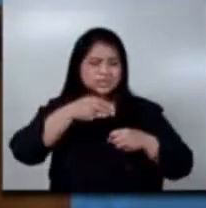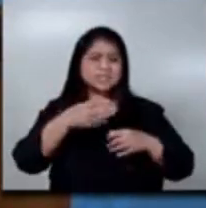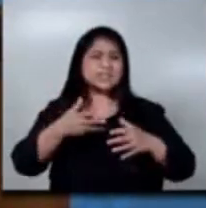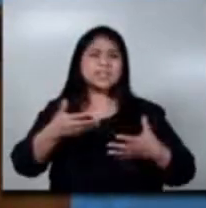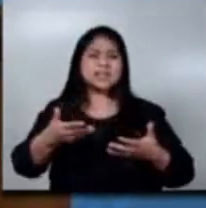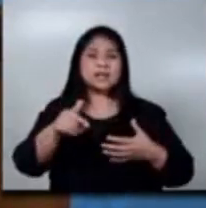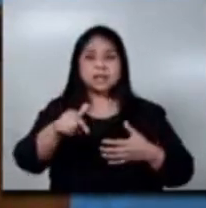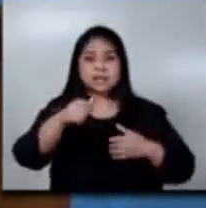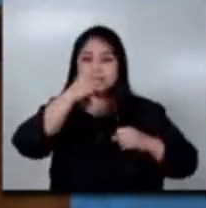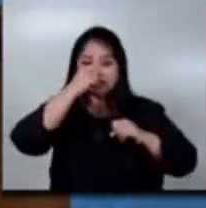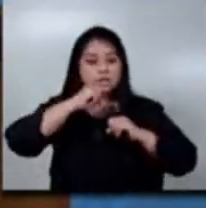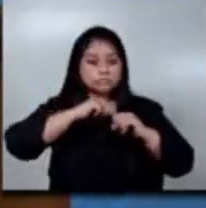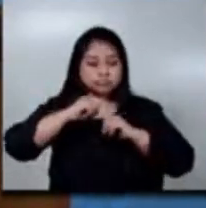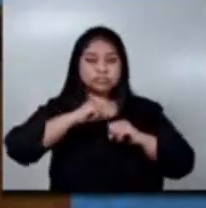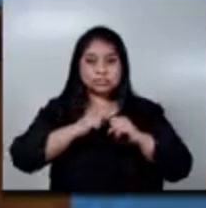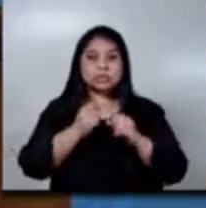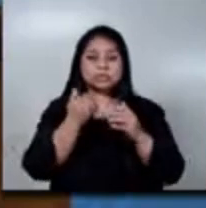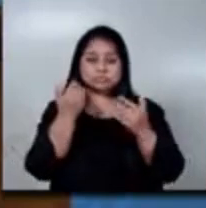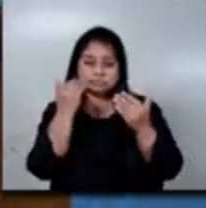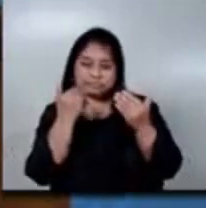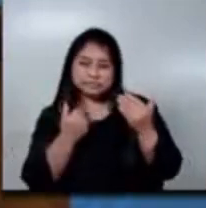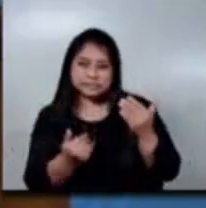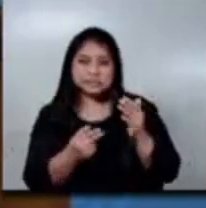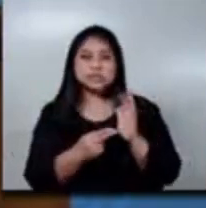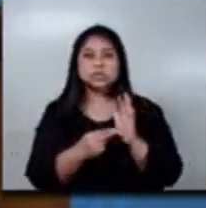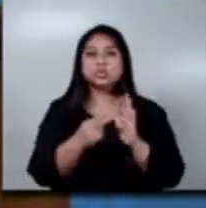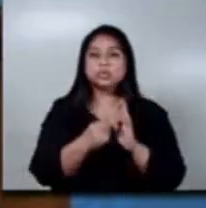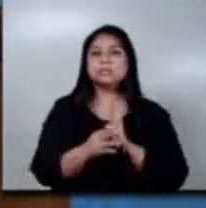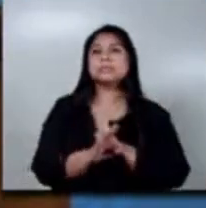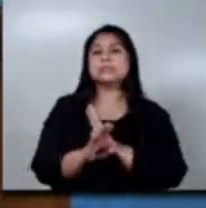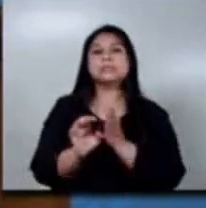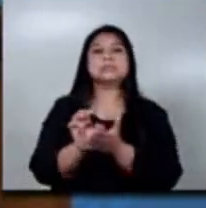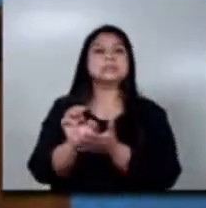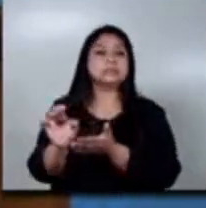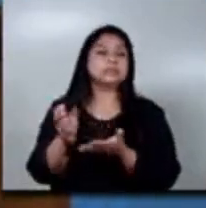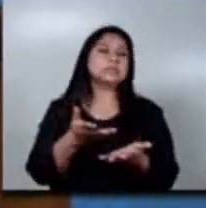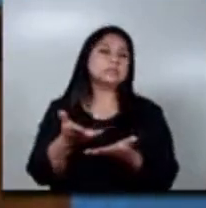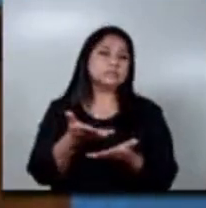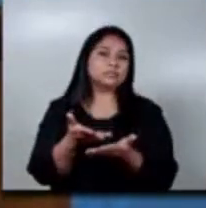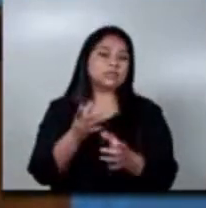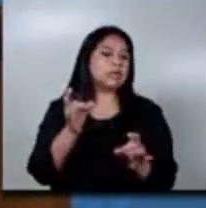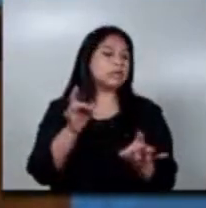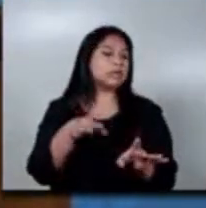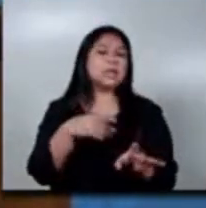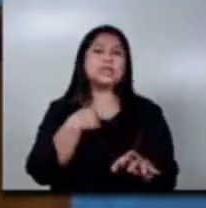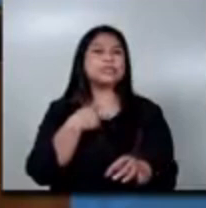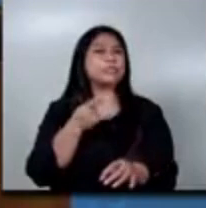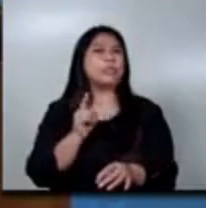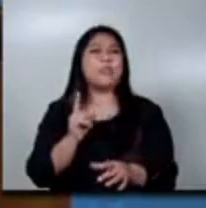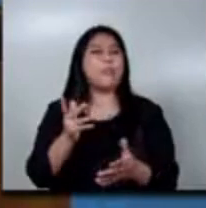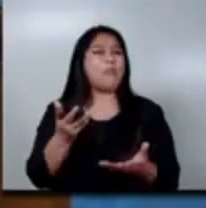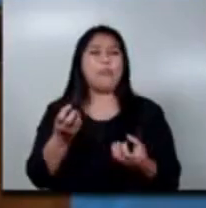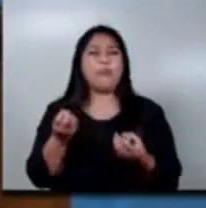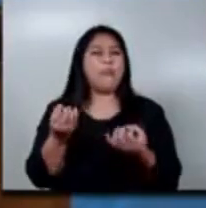donde se elaboran los lineamientos, las normas de prevención, atención, y con precisión no le podría decir por qué.